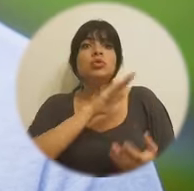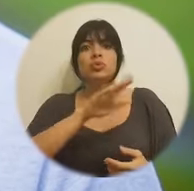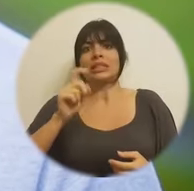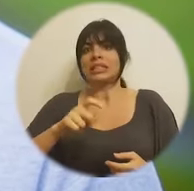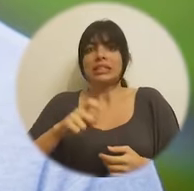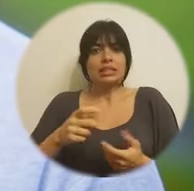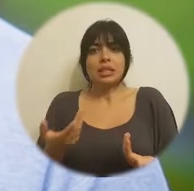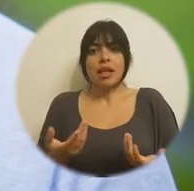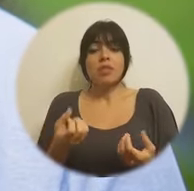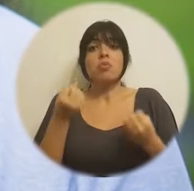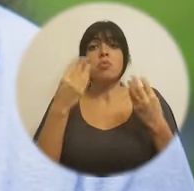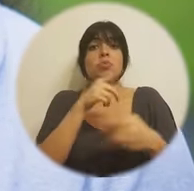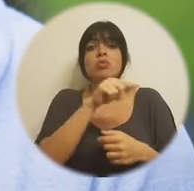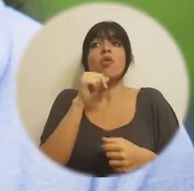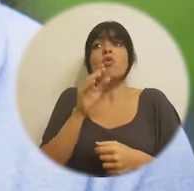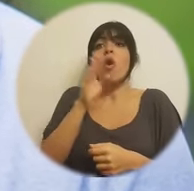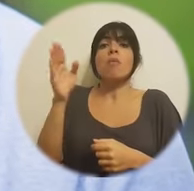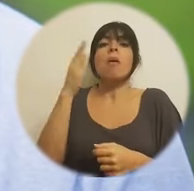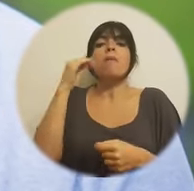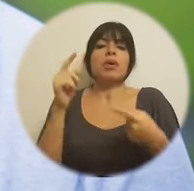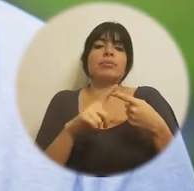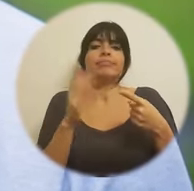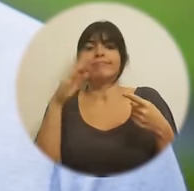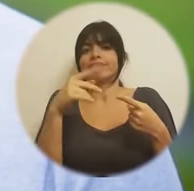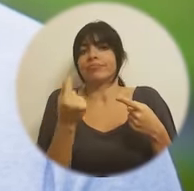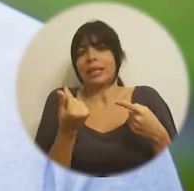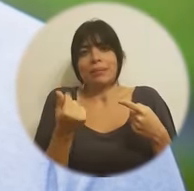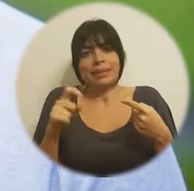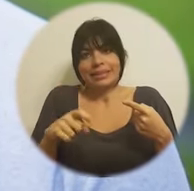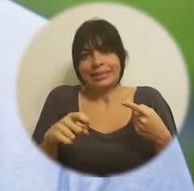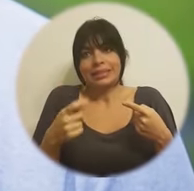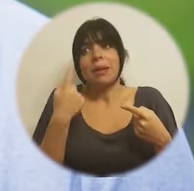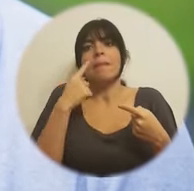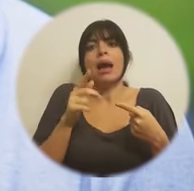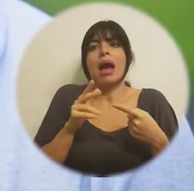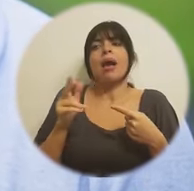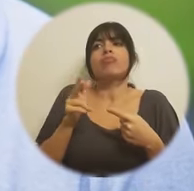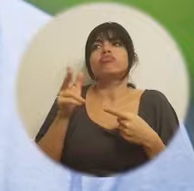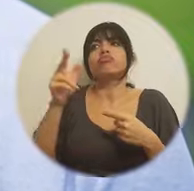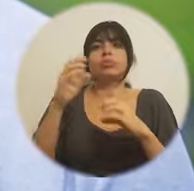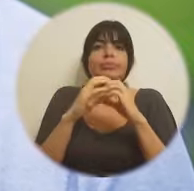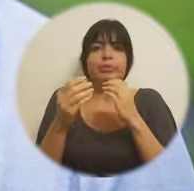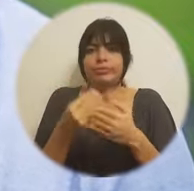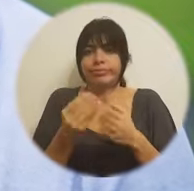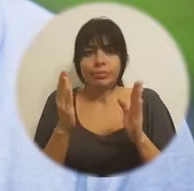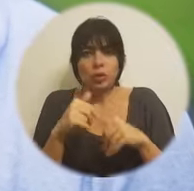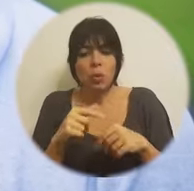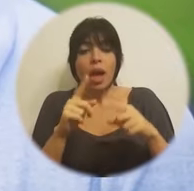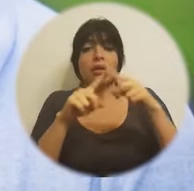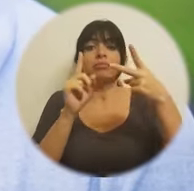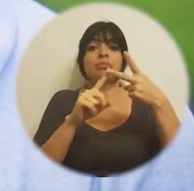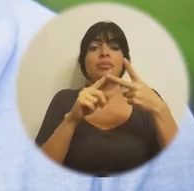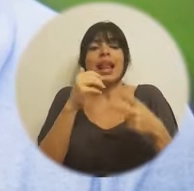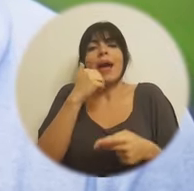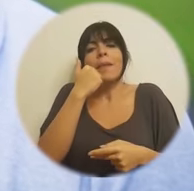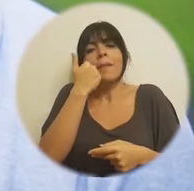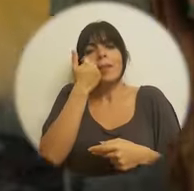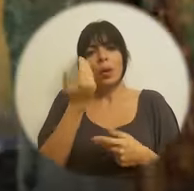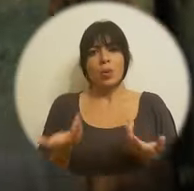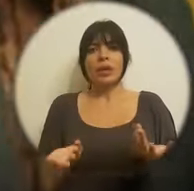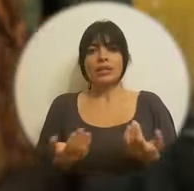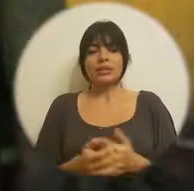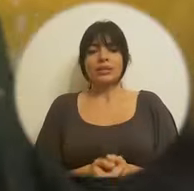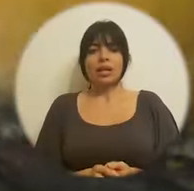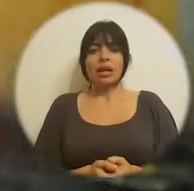diferentes necesidades. Muchas no llegan porque no tienen los recursos necesarios para poder pagar un autobús. Otras porque les da